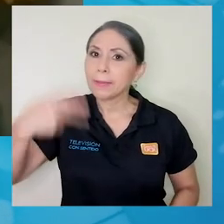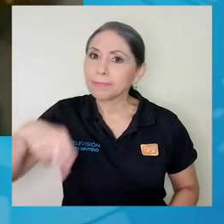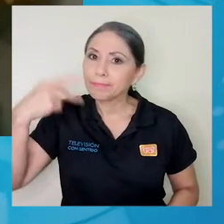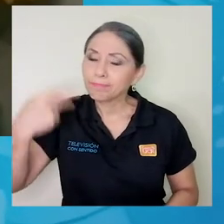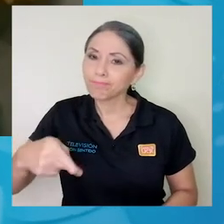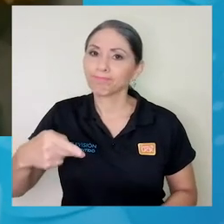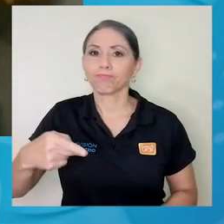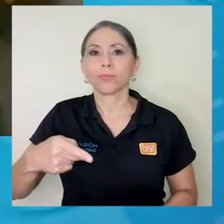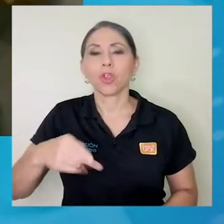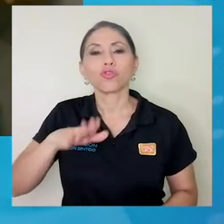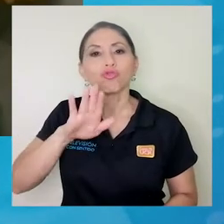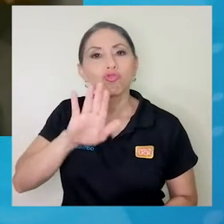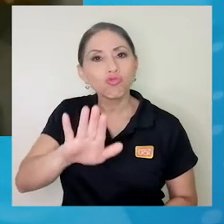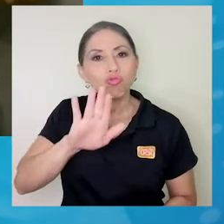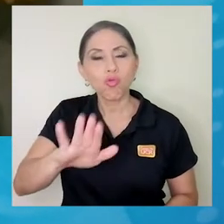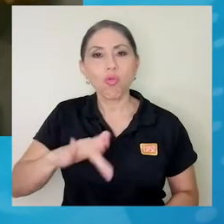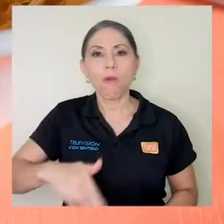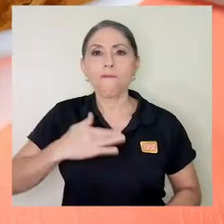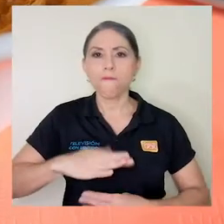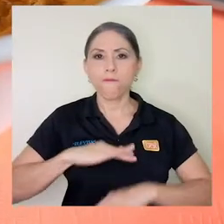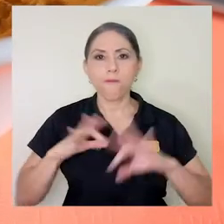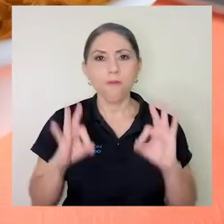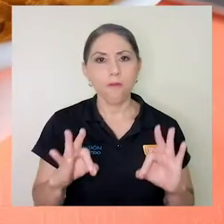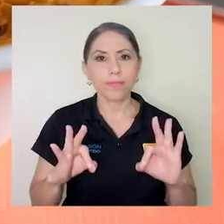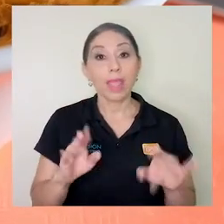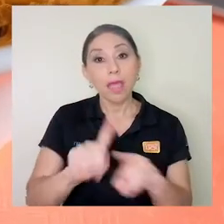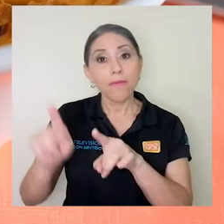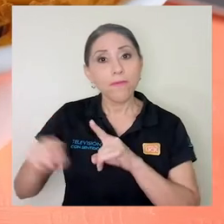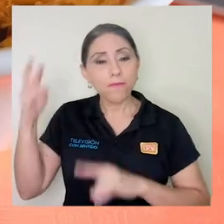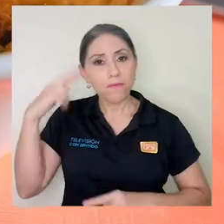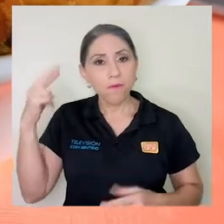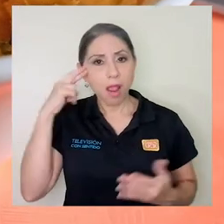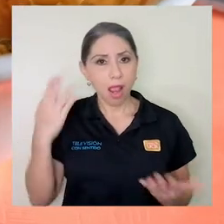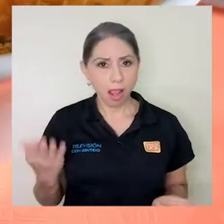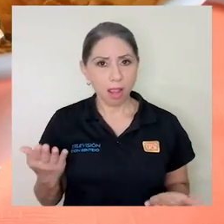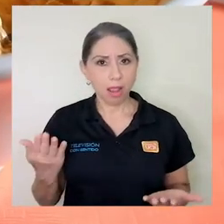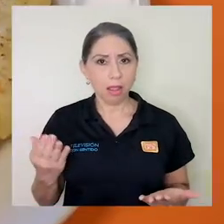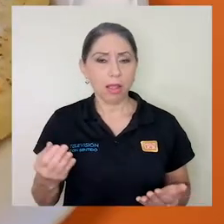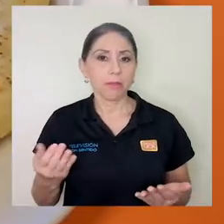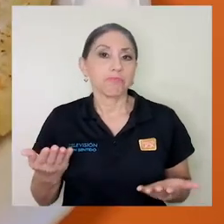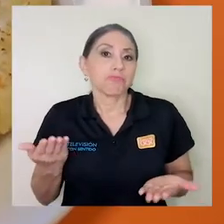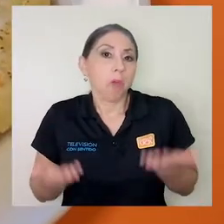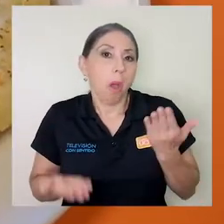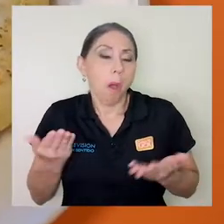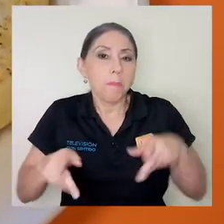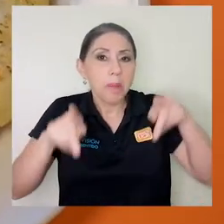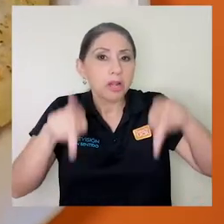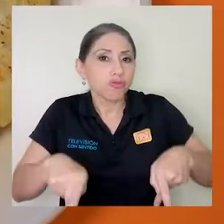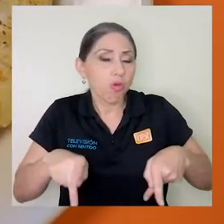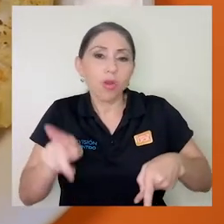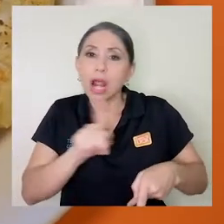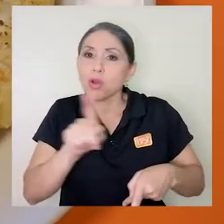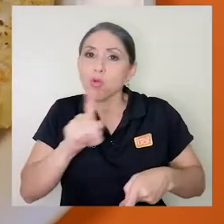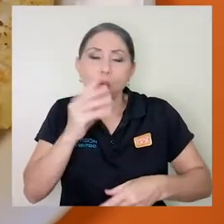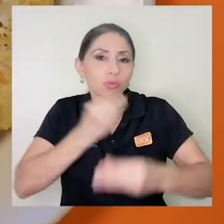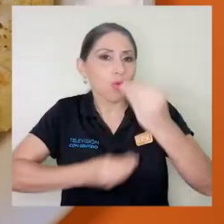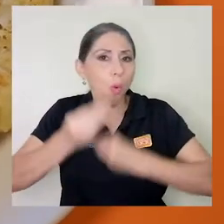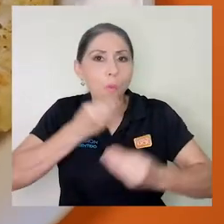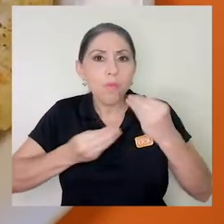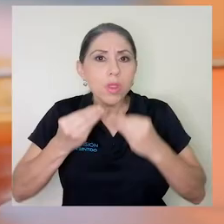su bienestar y hay diversas razones, sea porque la persona no está